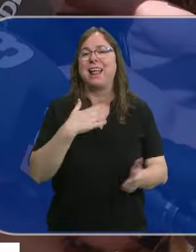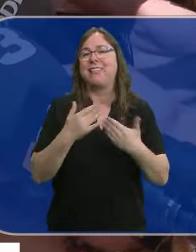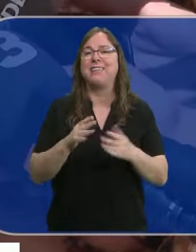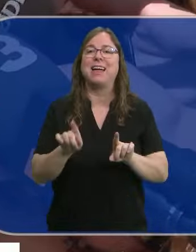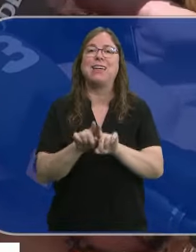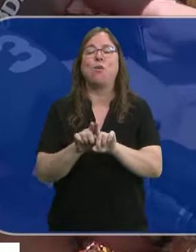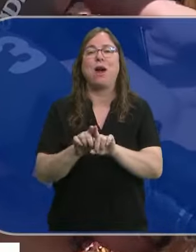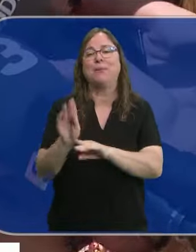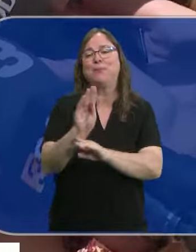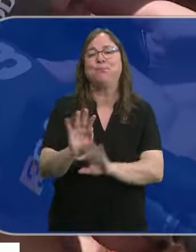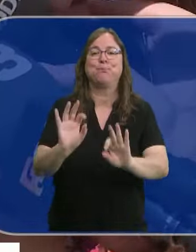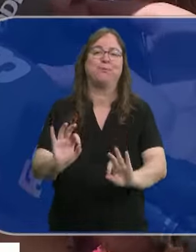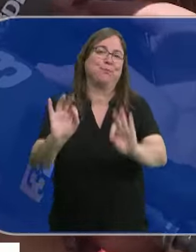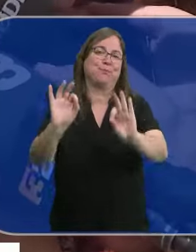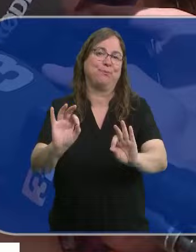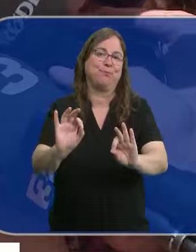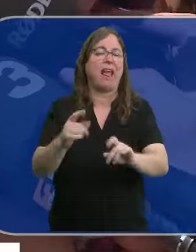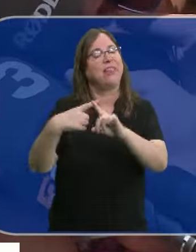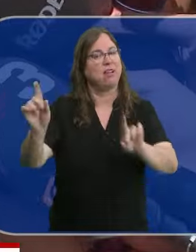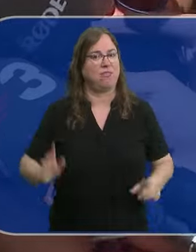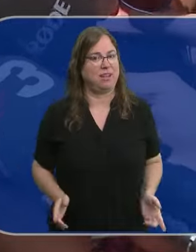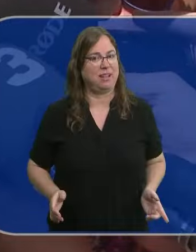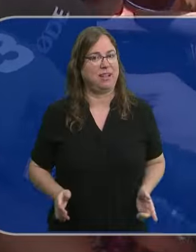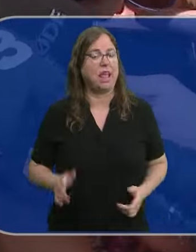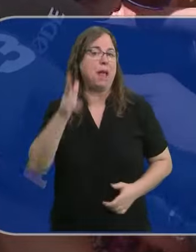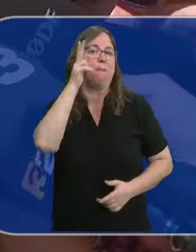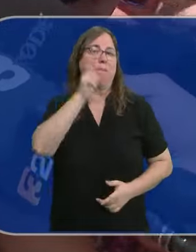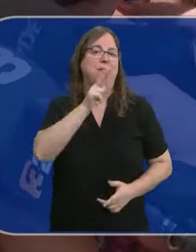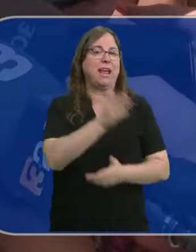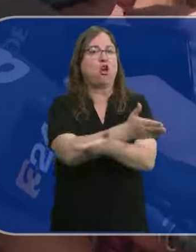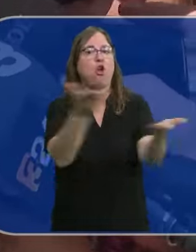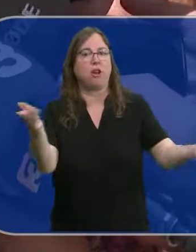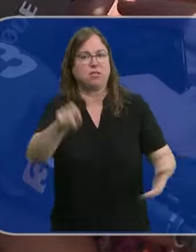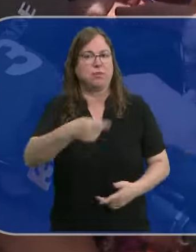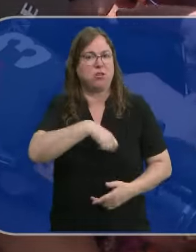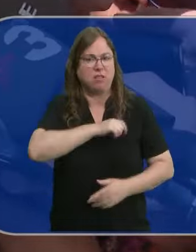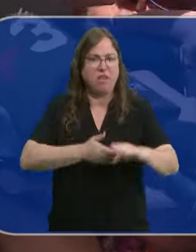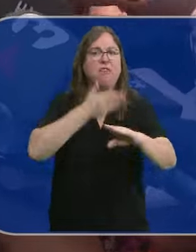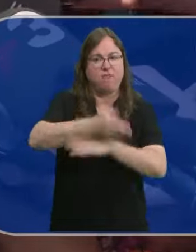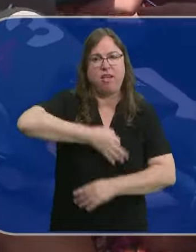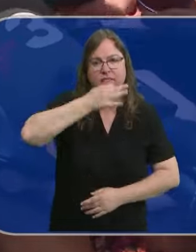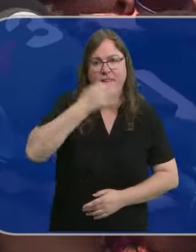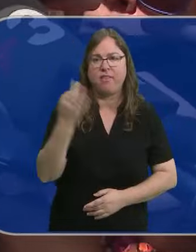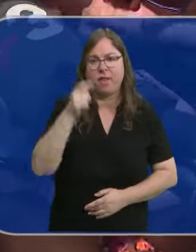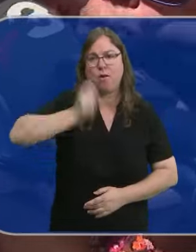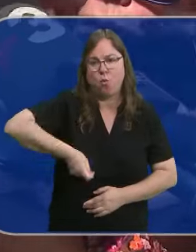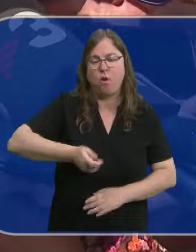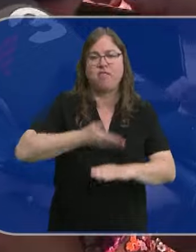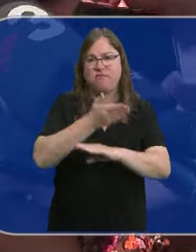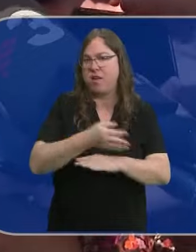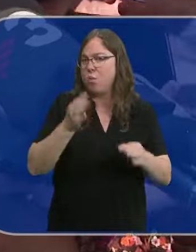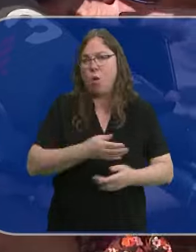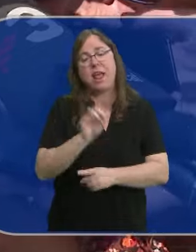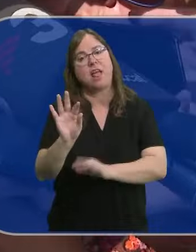tratada como ha sido, tratada de forma diferente, con un privilegio respecto del resto de los españoles que tienen que acudir a declarar ante un juez de